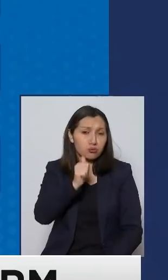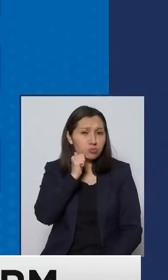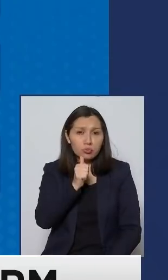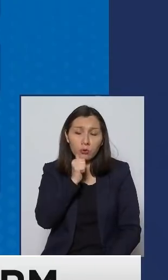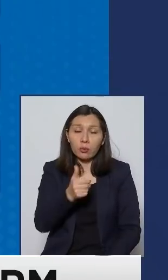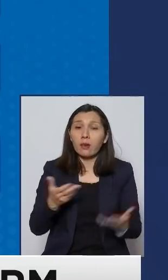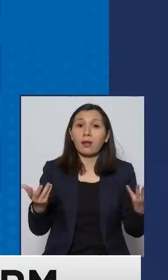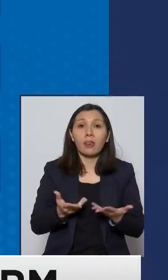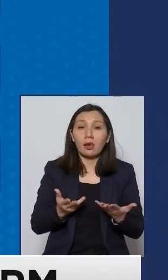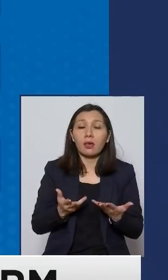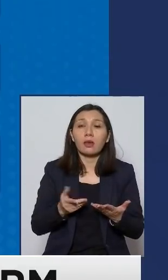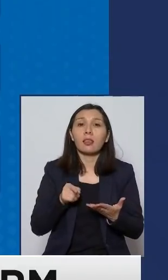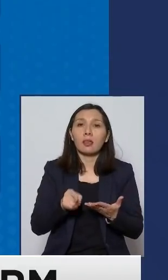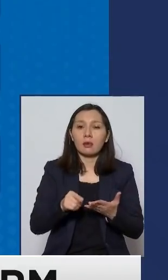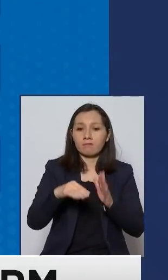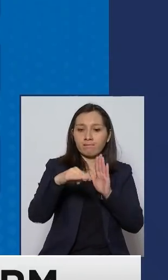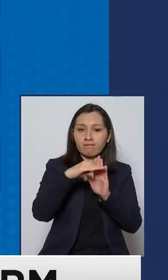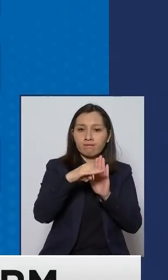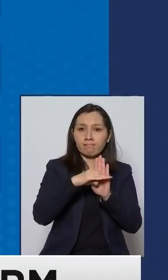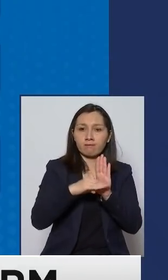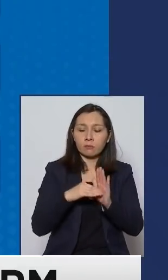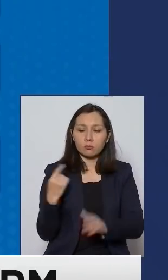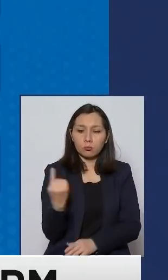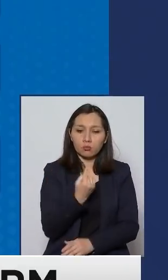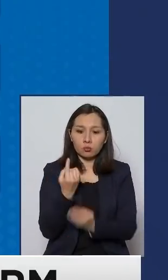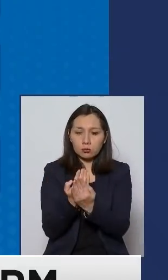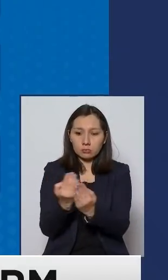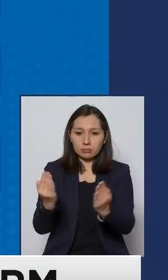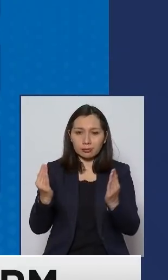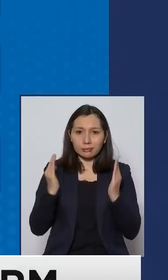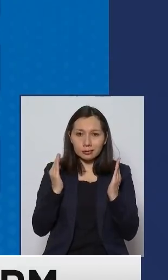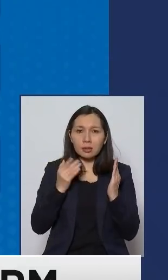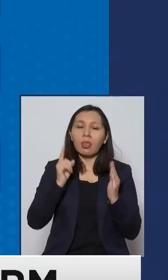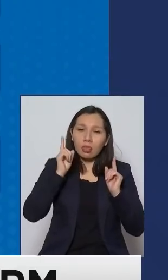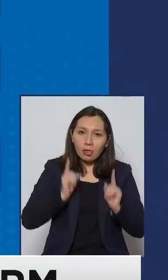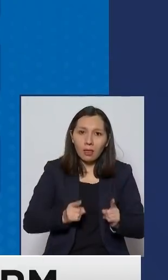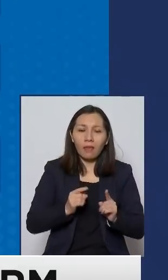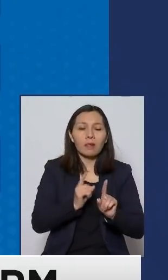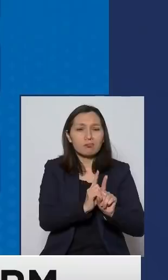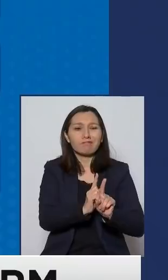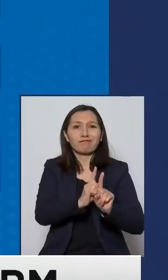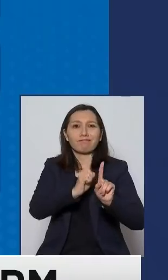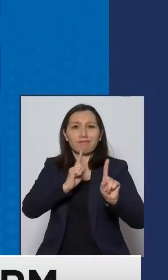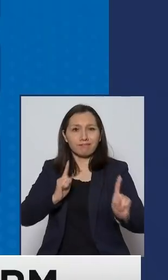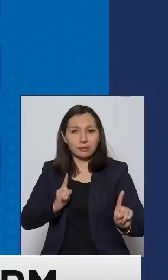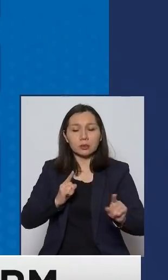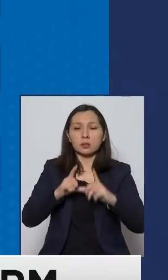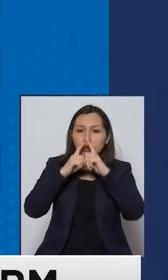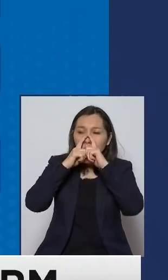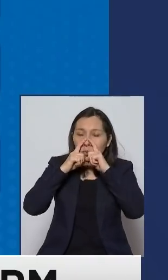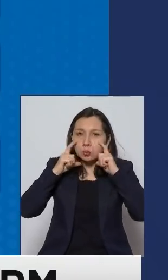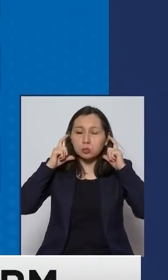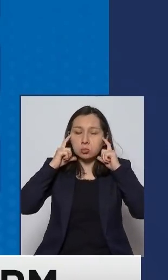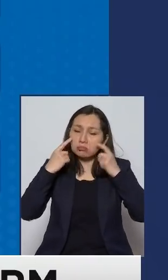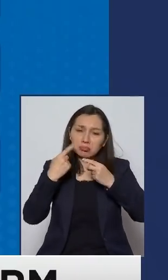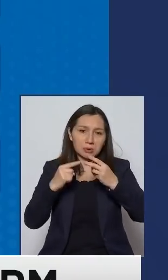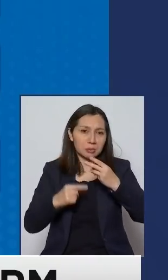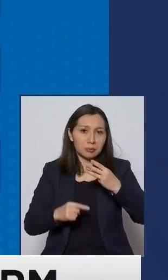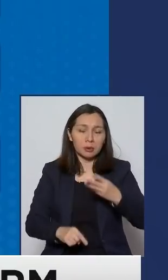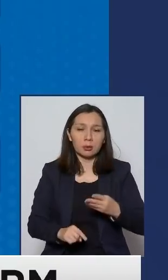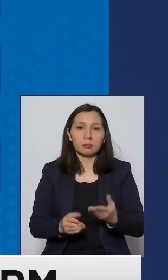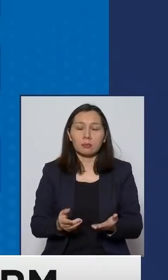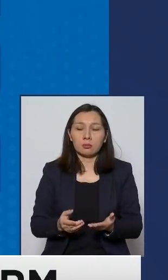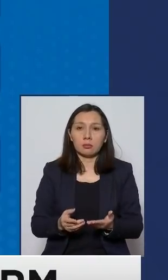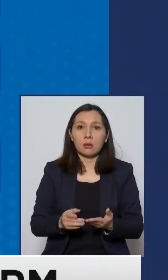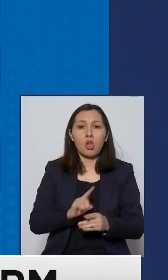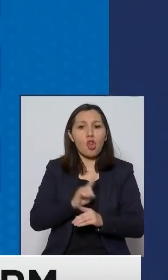en las medidas de aislamiento de distanciamiento social uso de mascarilla etcétera no